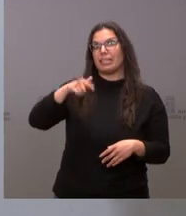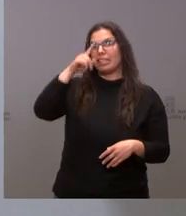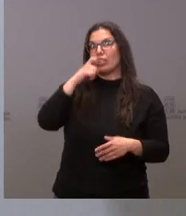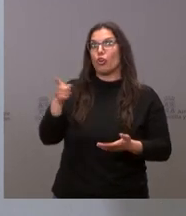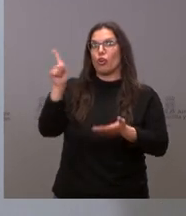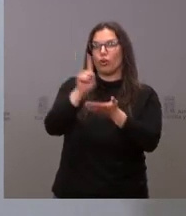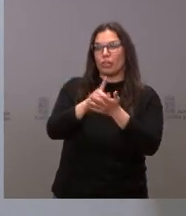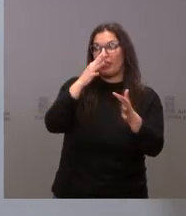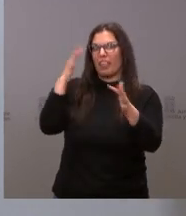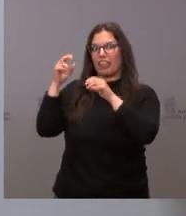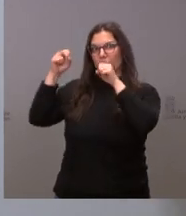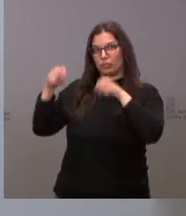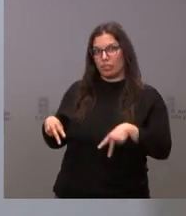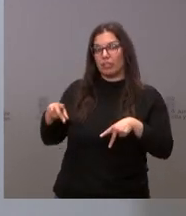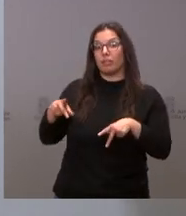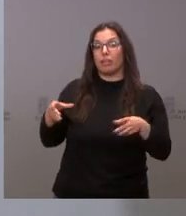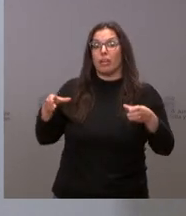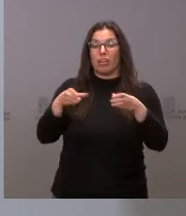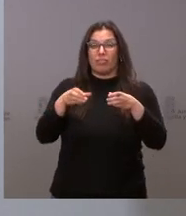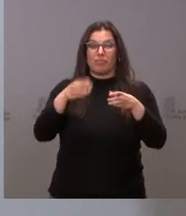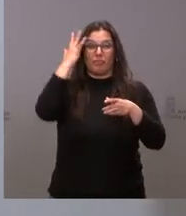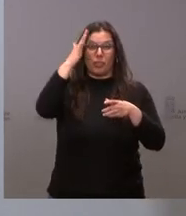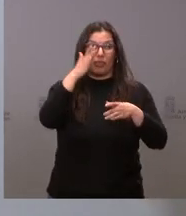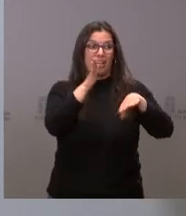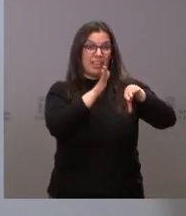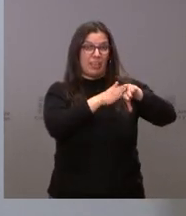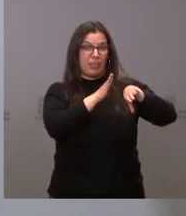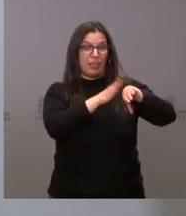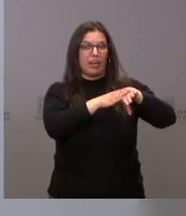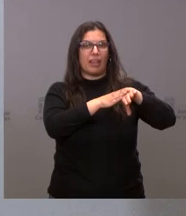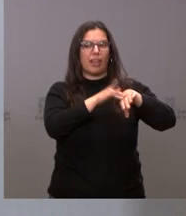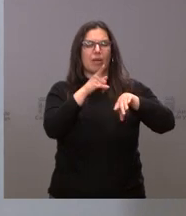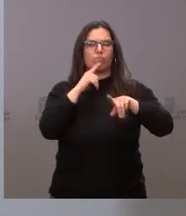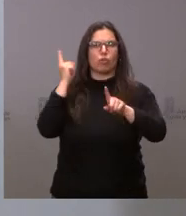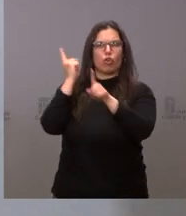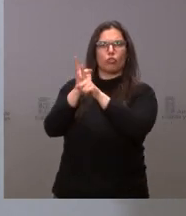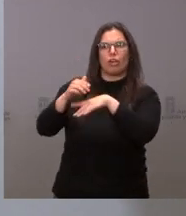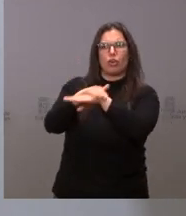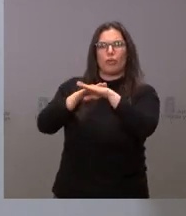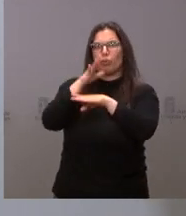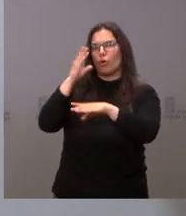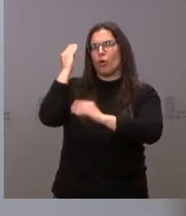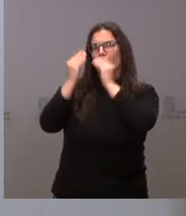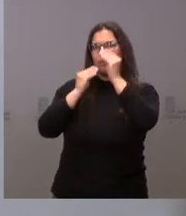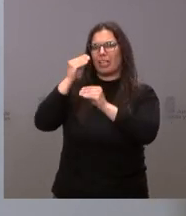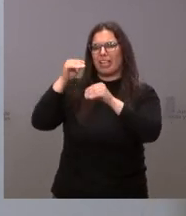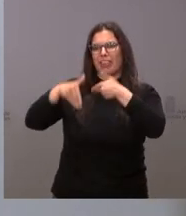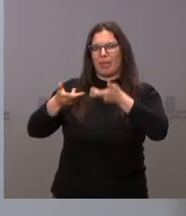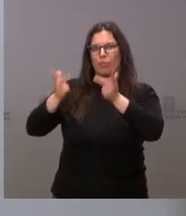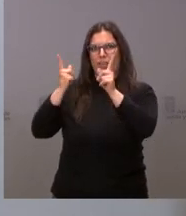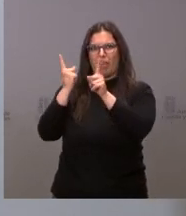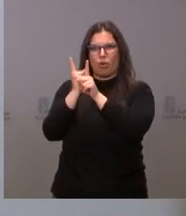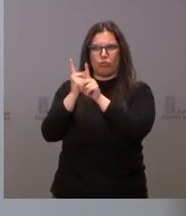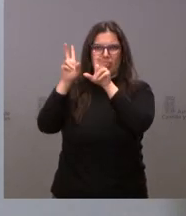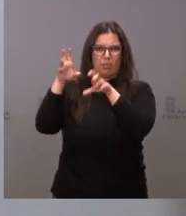cargue contra lo que considera un gobierno de coalición antidemocrático y si considera que esto puede contribuir a caldear el